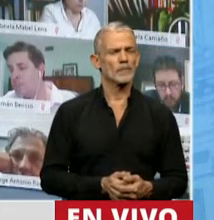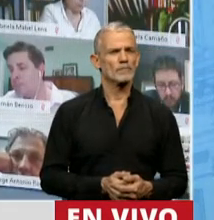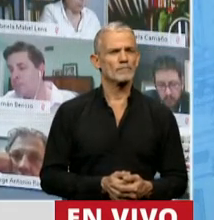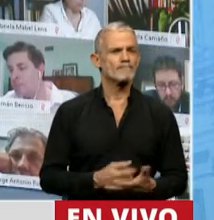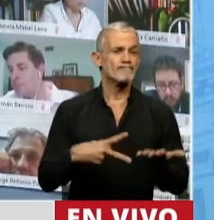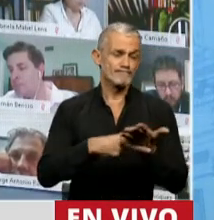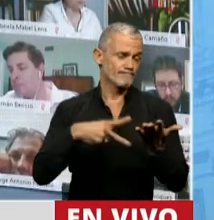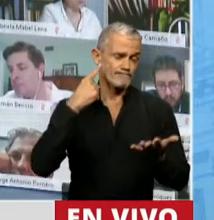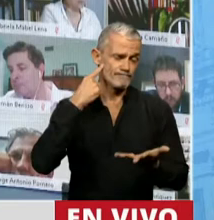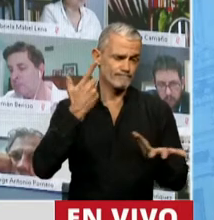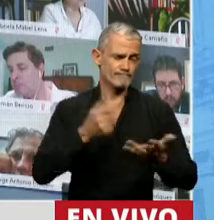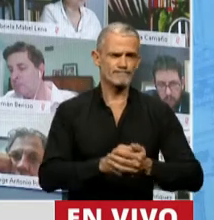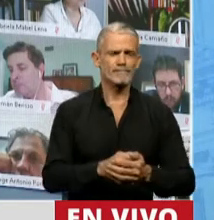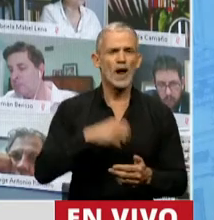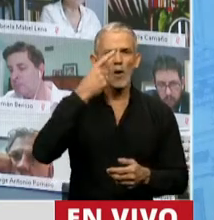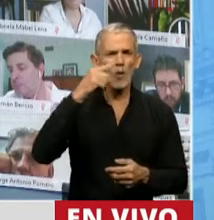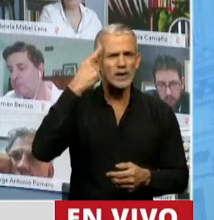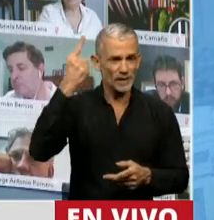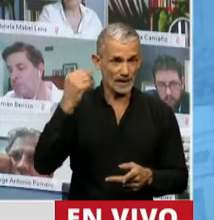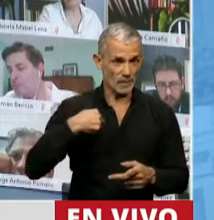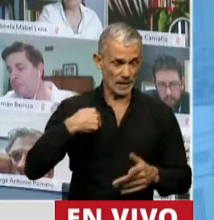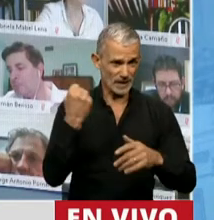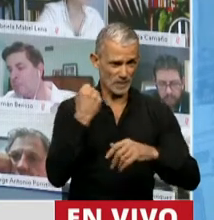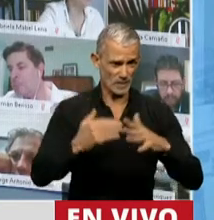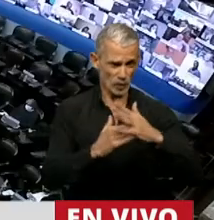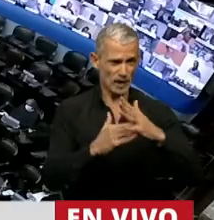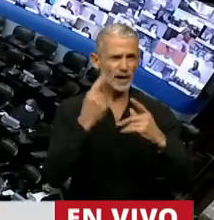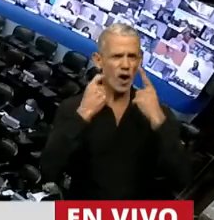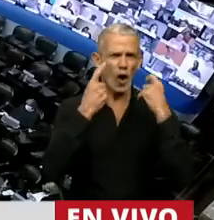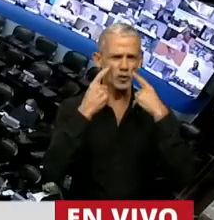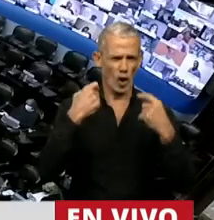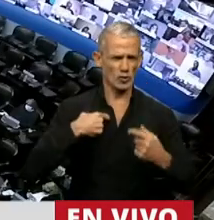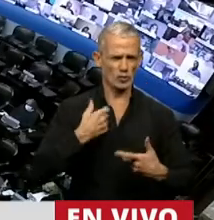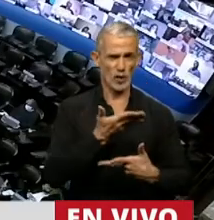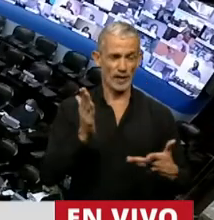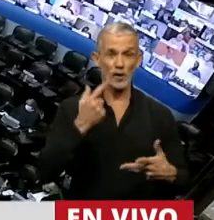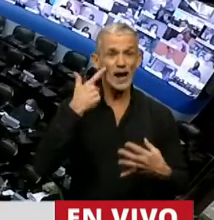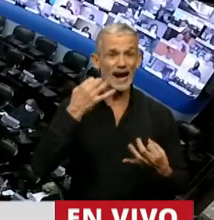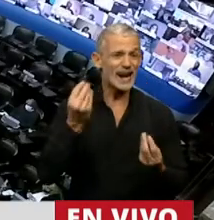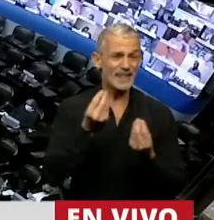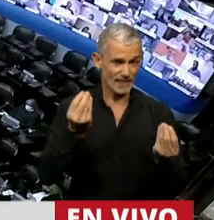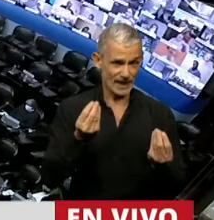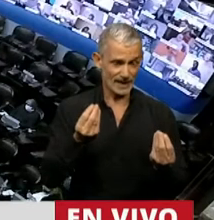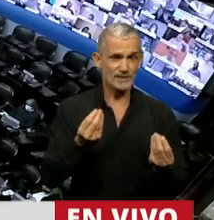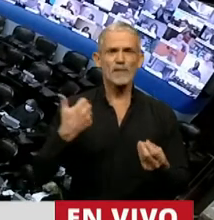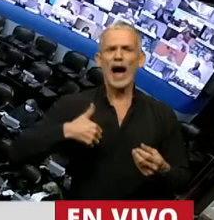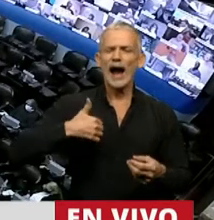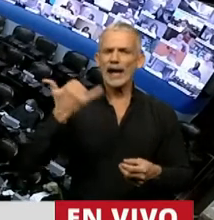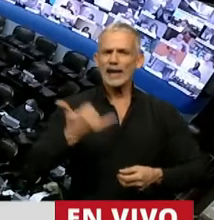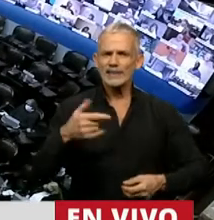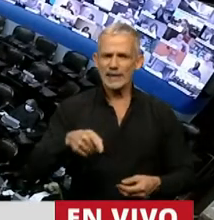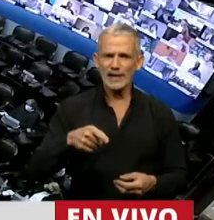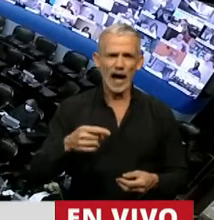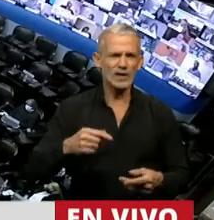Yo quiero detener en este último concepto que para mí es central, el control ciudadano. La realidad es que en Argentina,